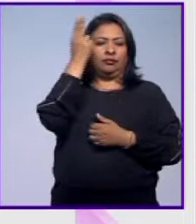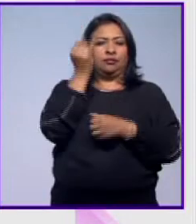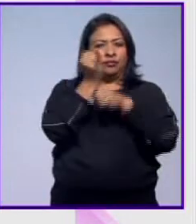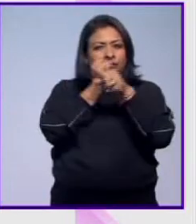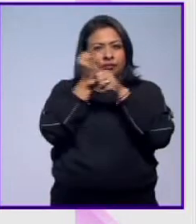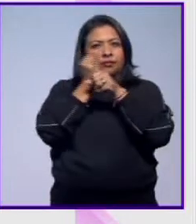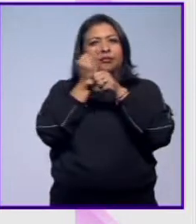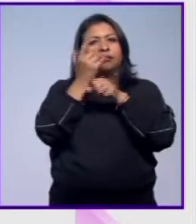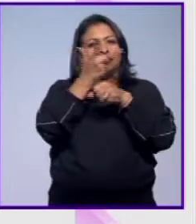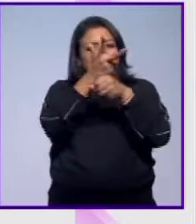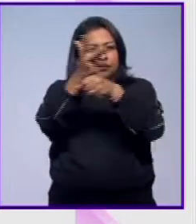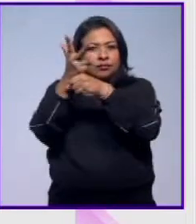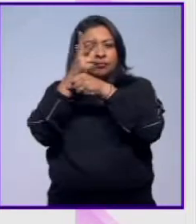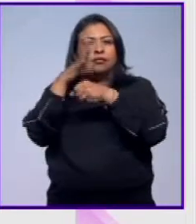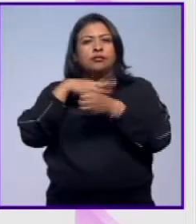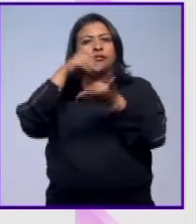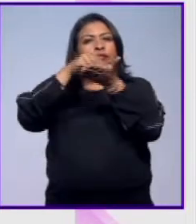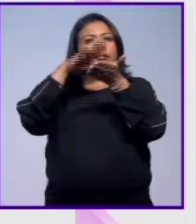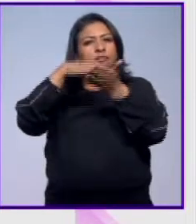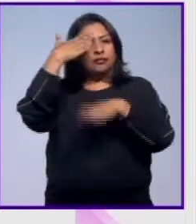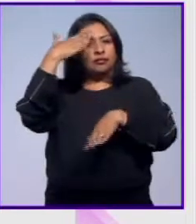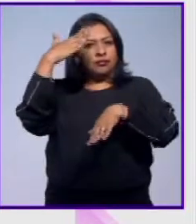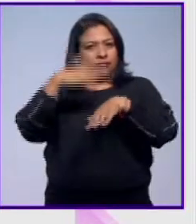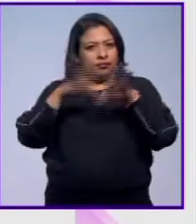concentró esta cita con la memoria.